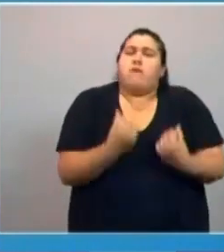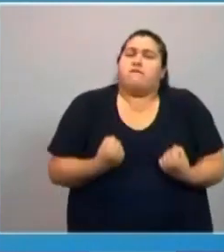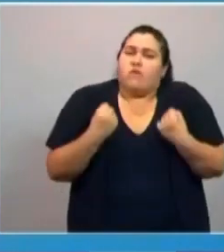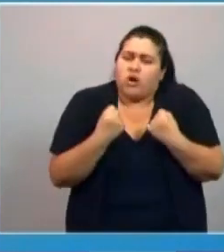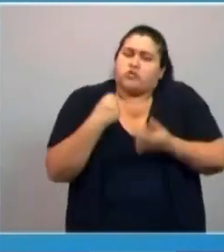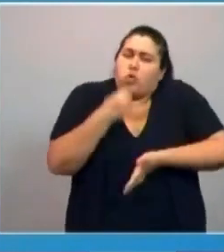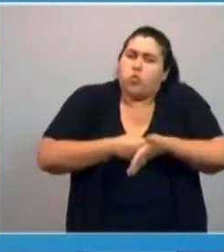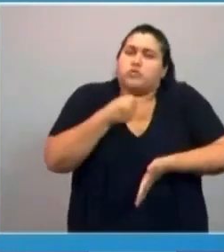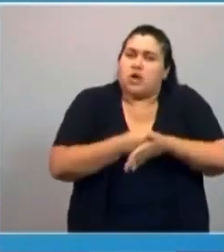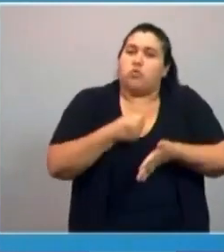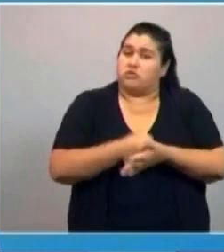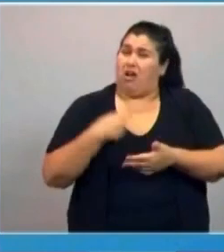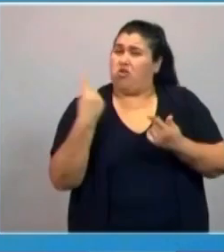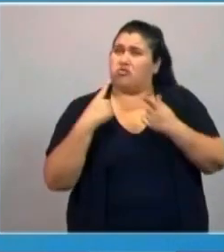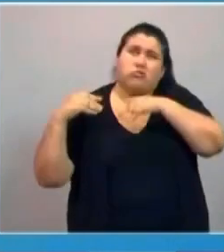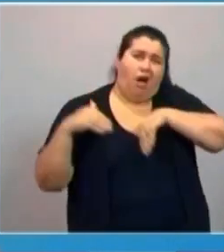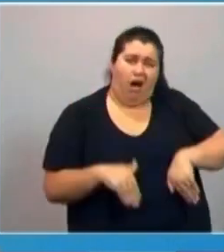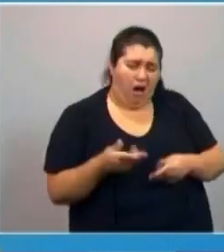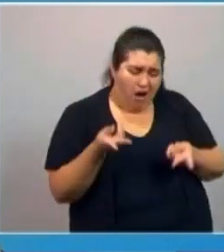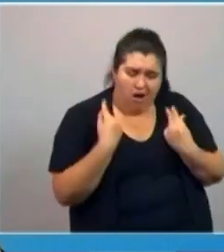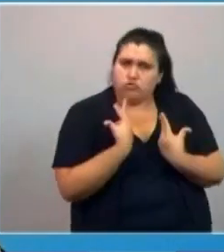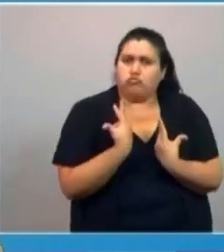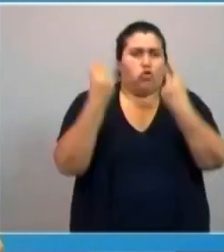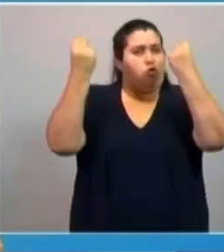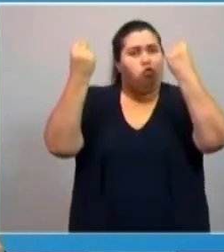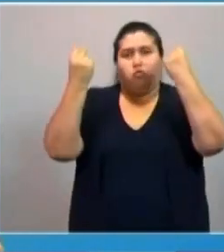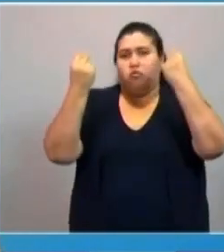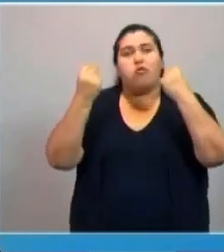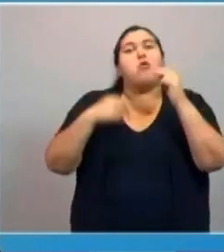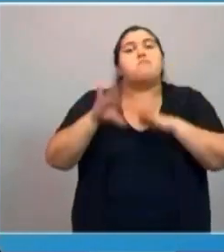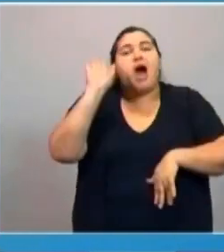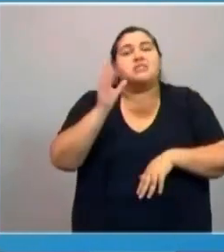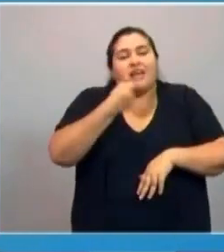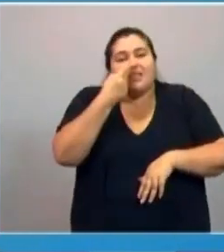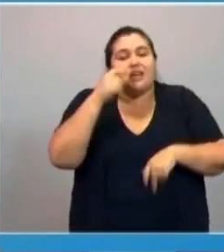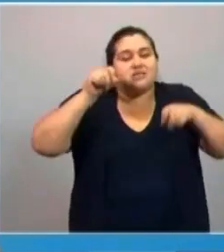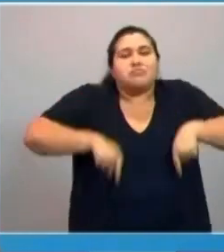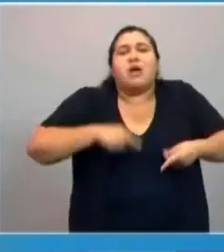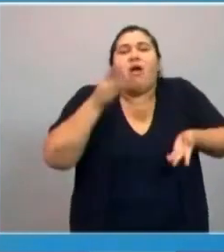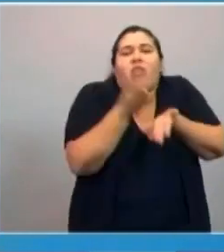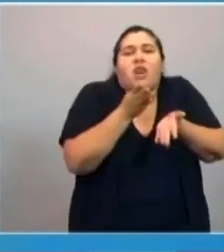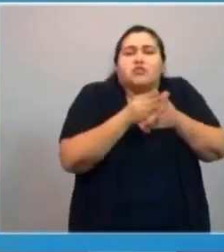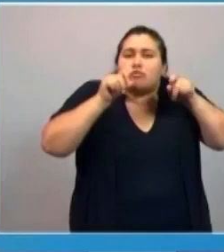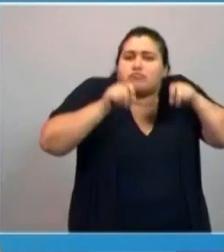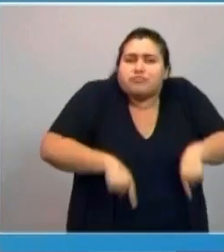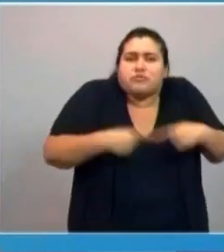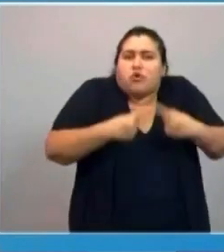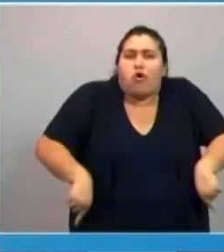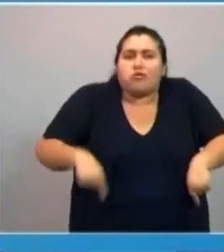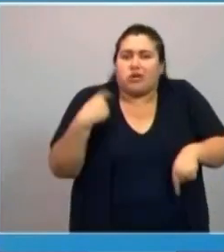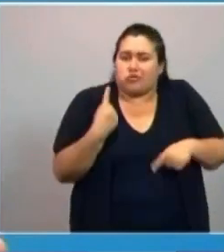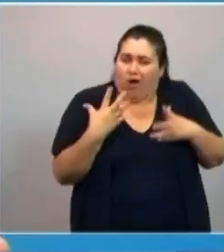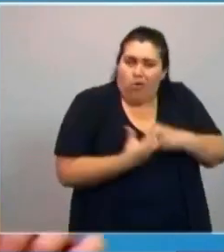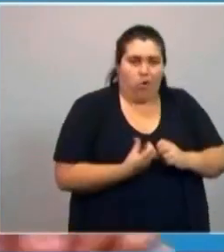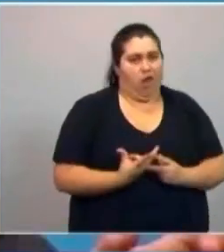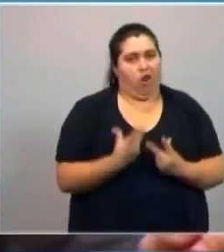Y no vamos a claudicar en la defensa de los intereses y de los derechos de nuestra provincia. No vamos a claudicar